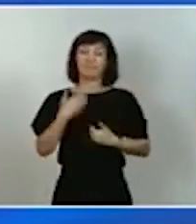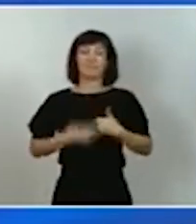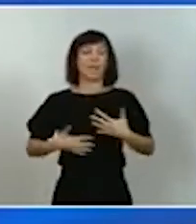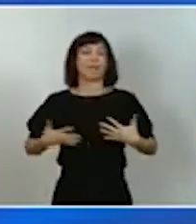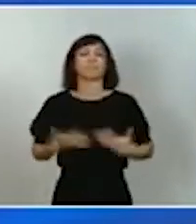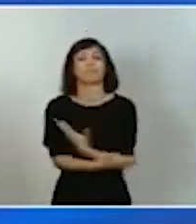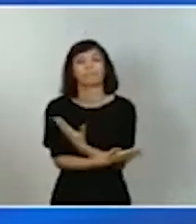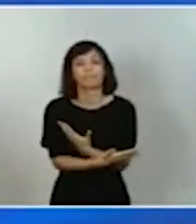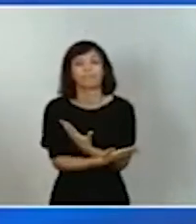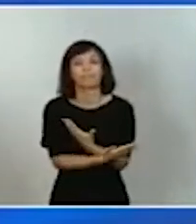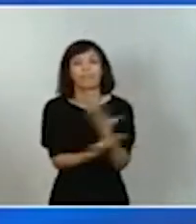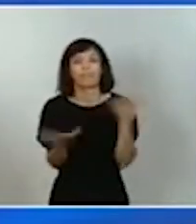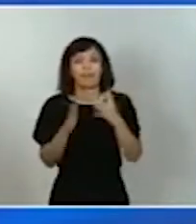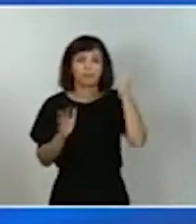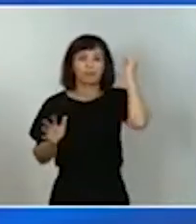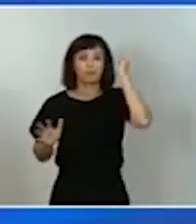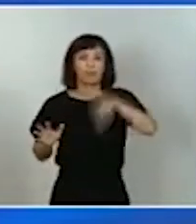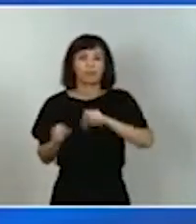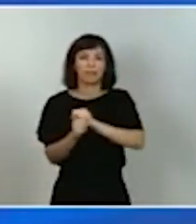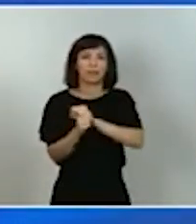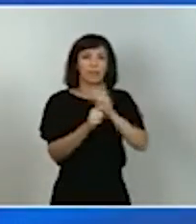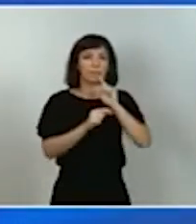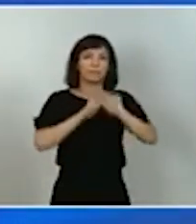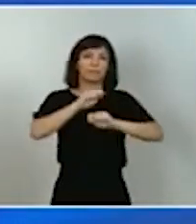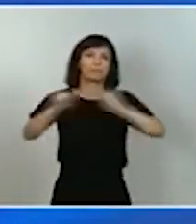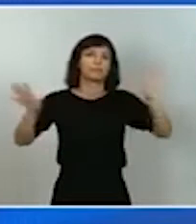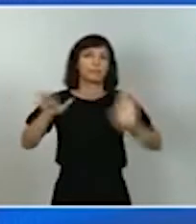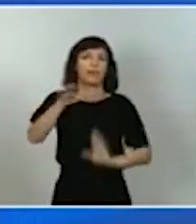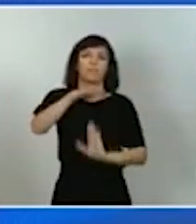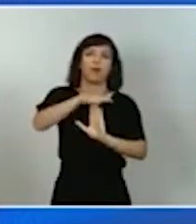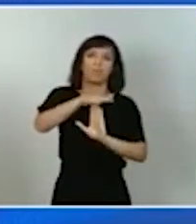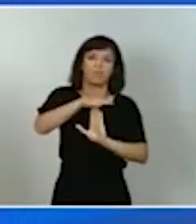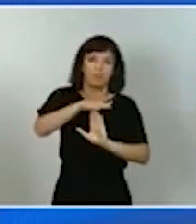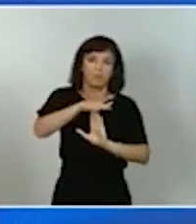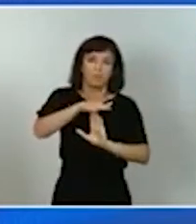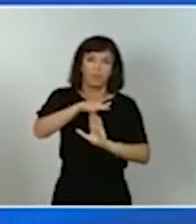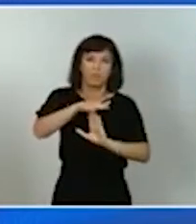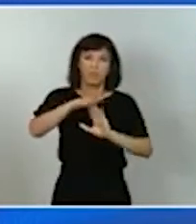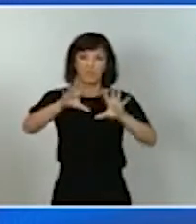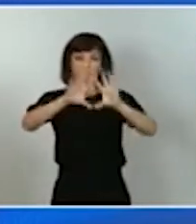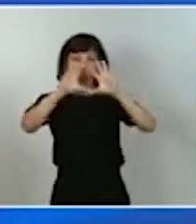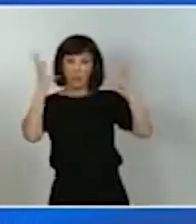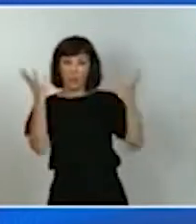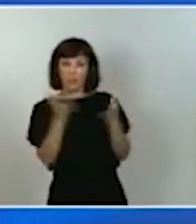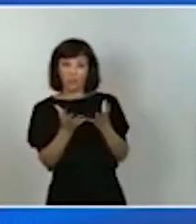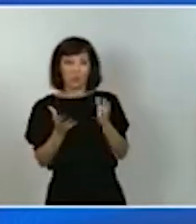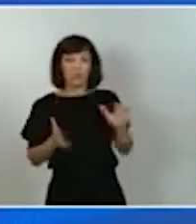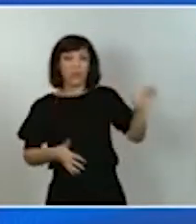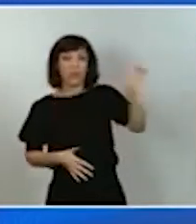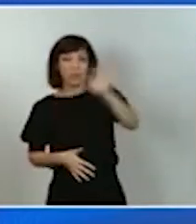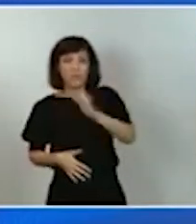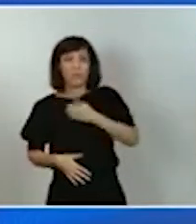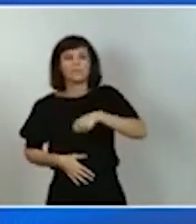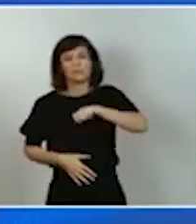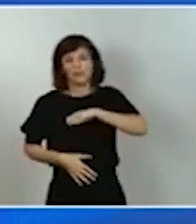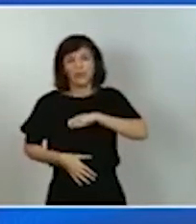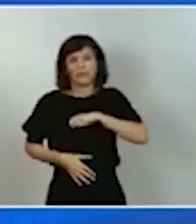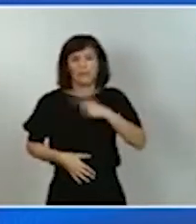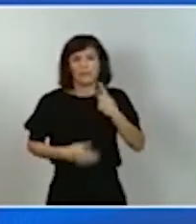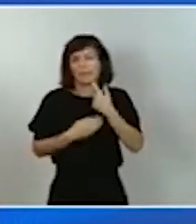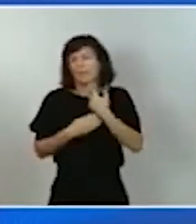la pandemia del COVID y todo se detuvo. Junto al resto del mundo, junto al resto de Europa, España fue durísimamente golpeada.